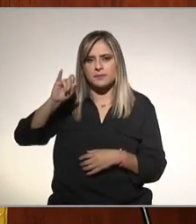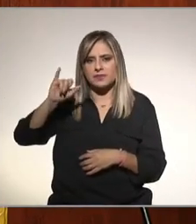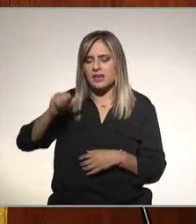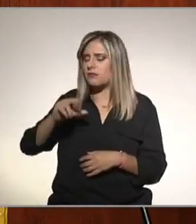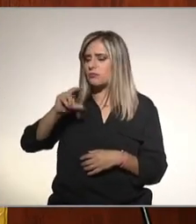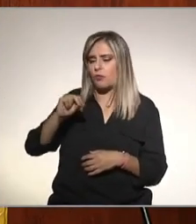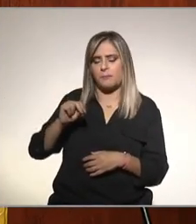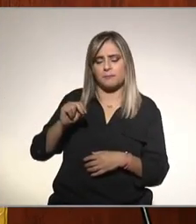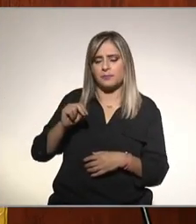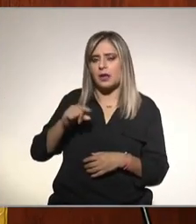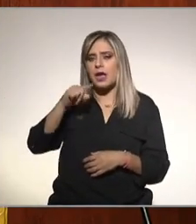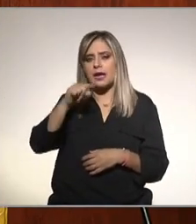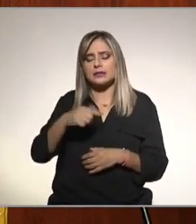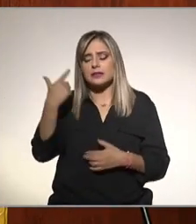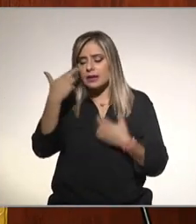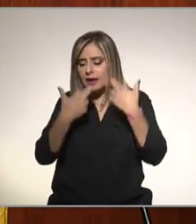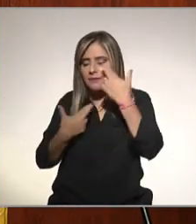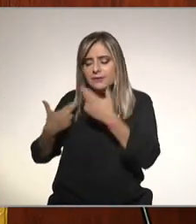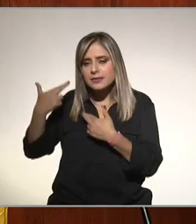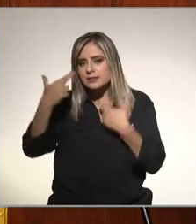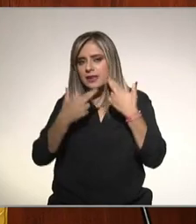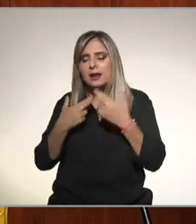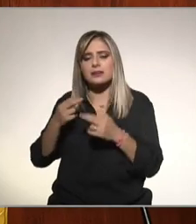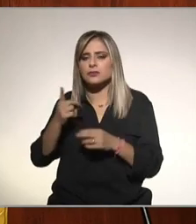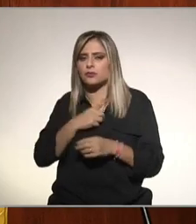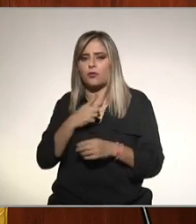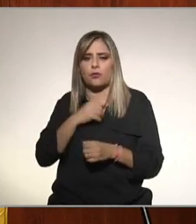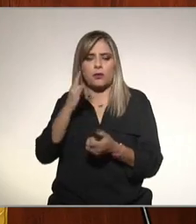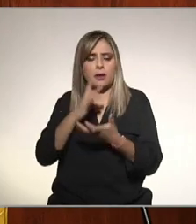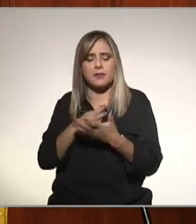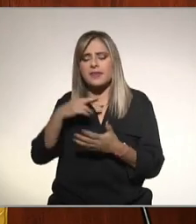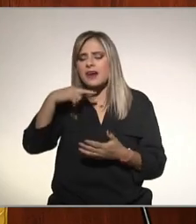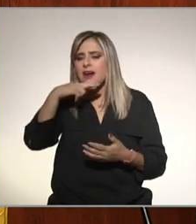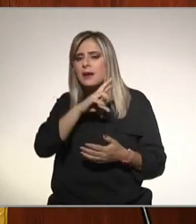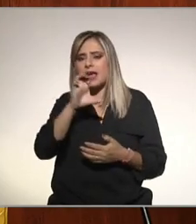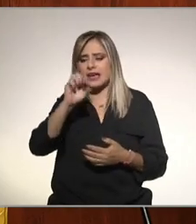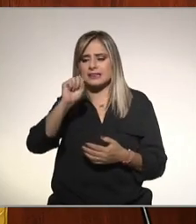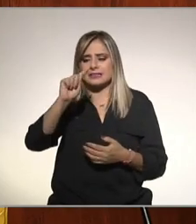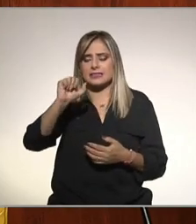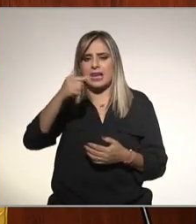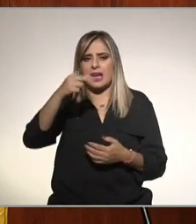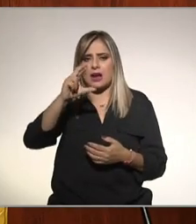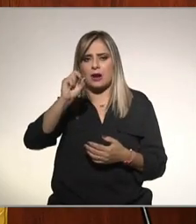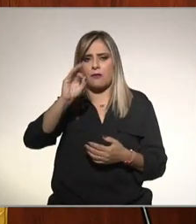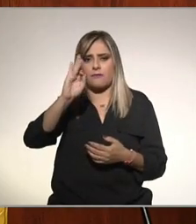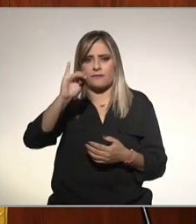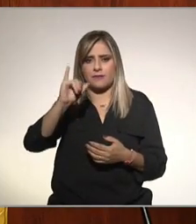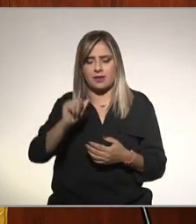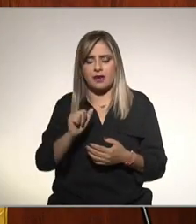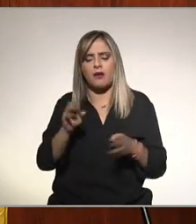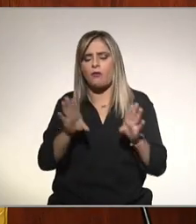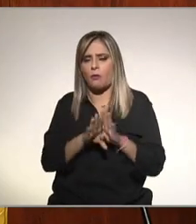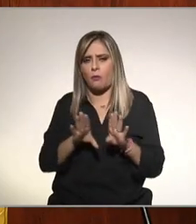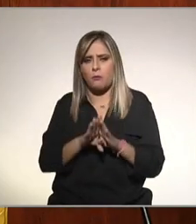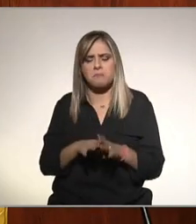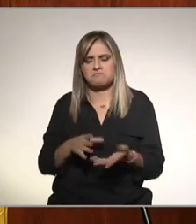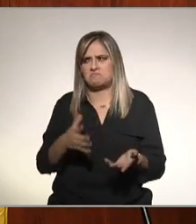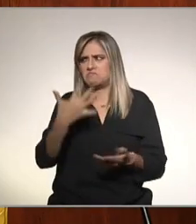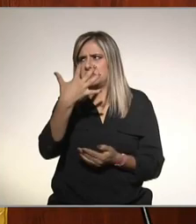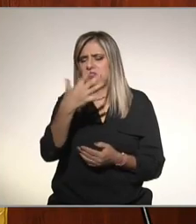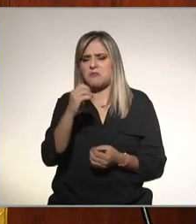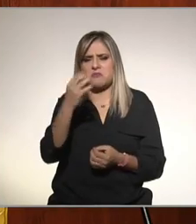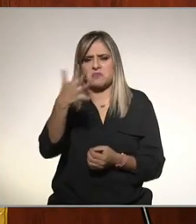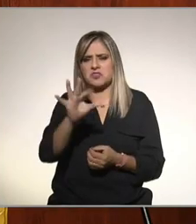es un estudio no invasivo eso le da mucho valor se puede hacer muy rápido la elastografía de transición se hace en unos 5 o 10